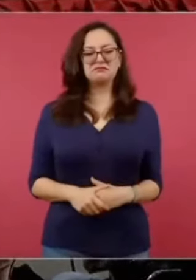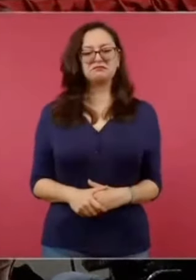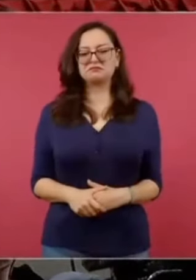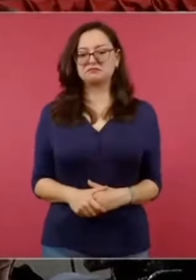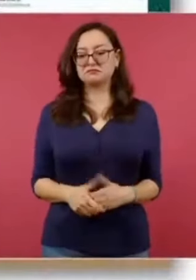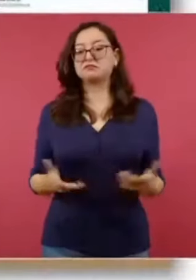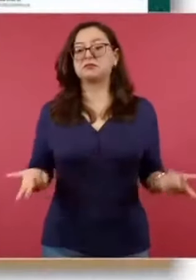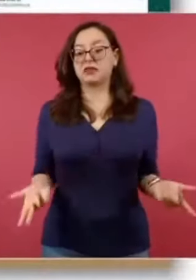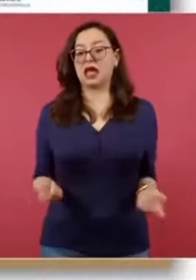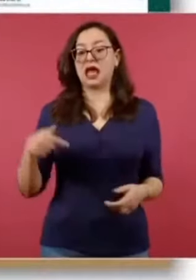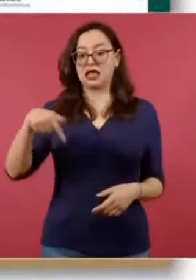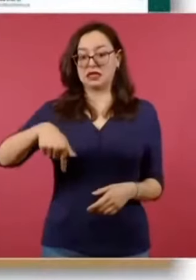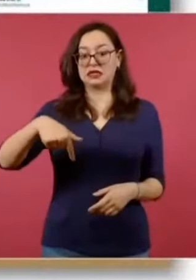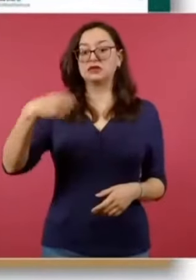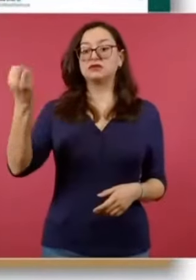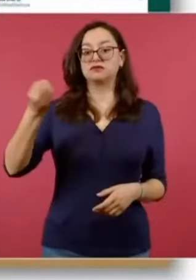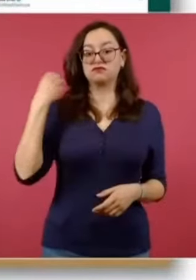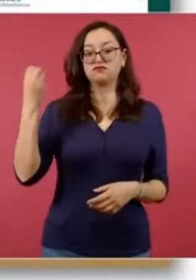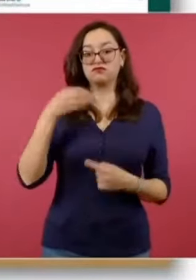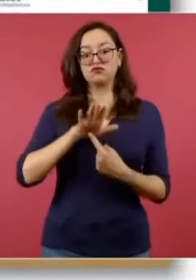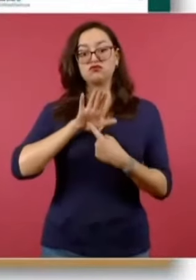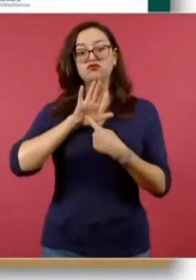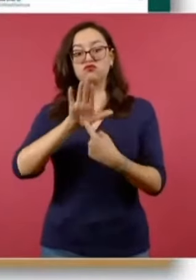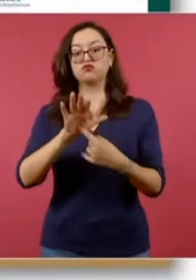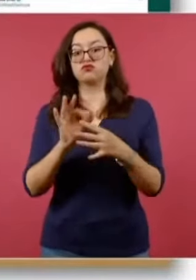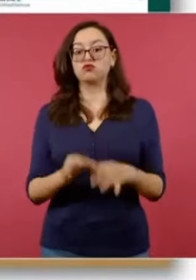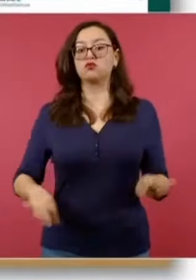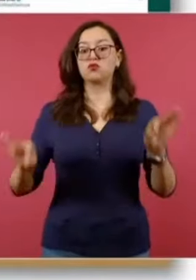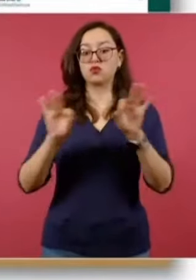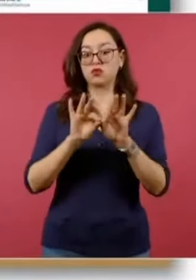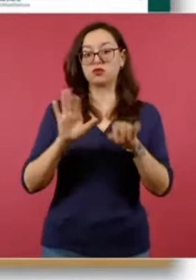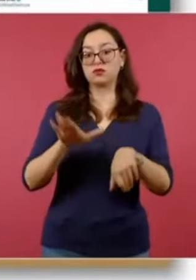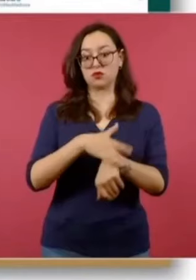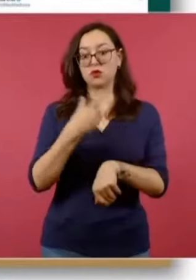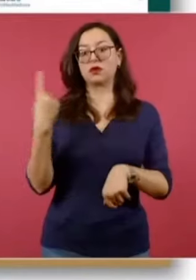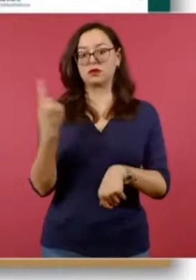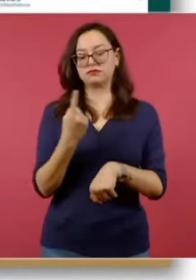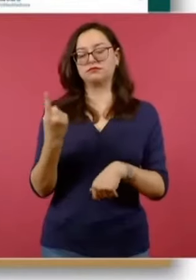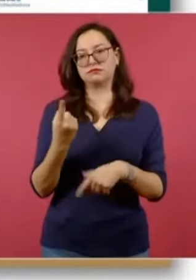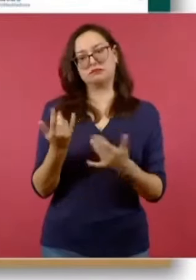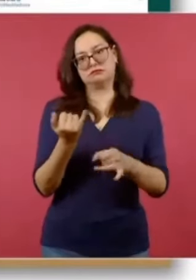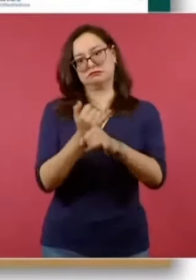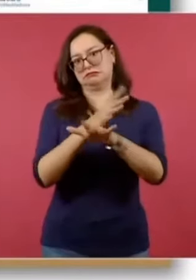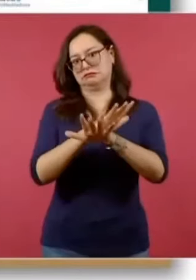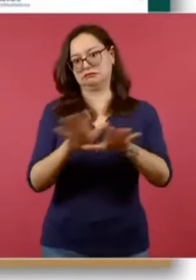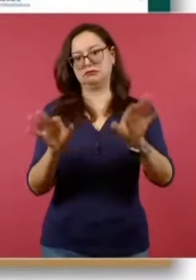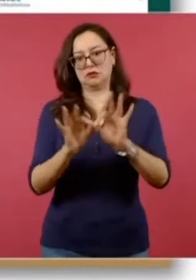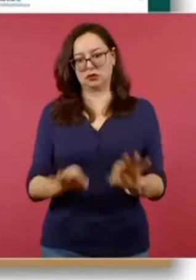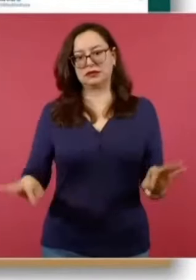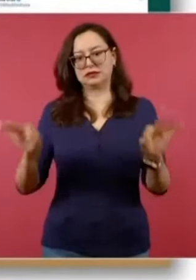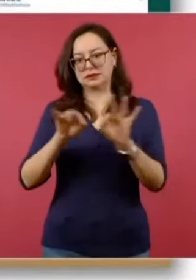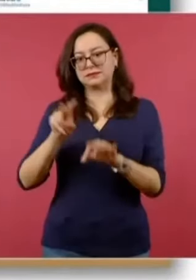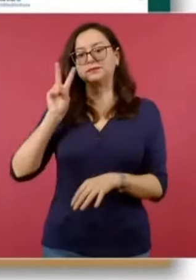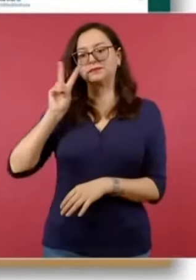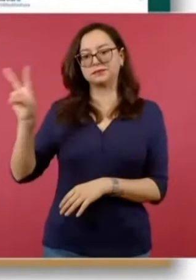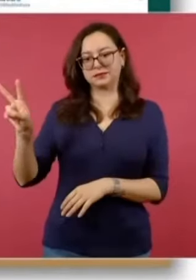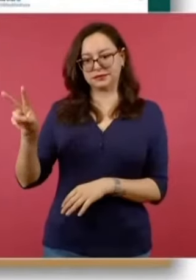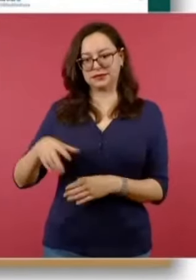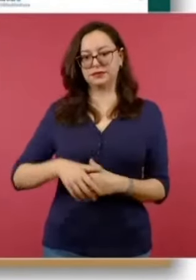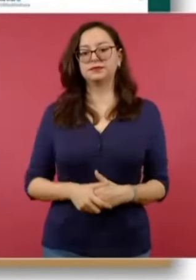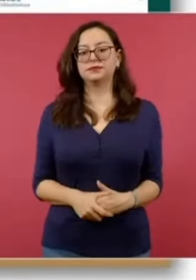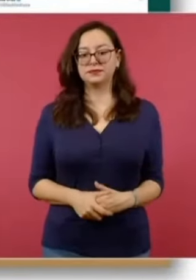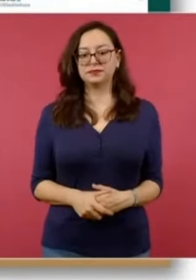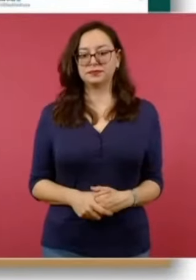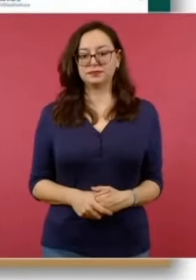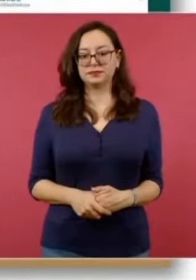estamos presentando aquí porque este mensaje tuvo más de 600 mil reproducciones y es de los que les toman captura de pantalla y